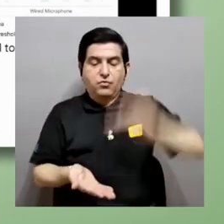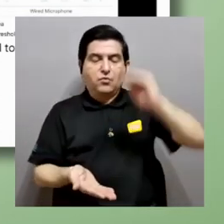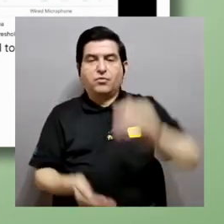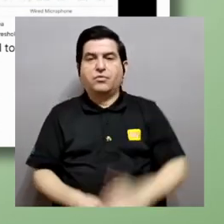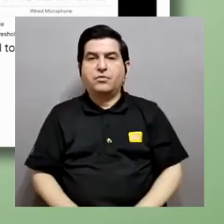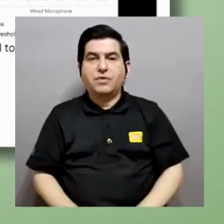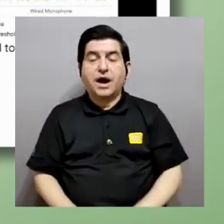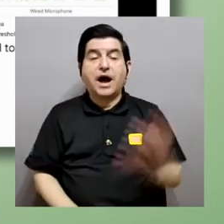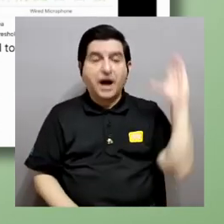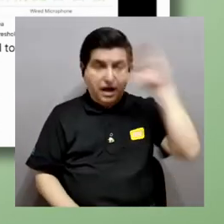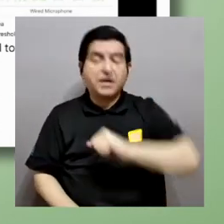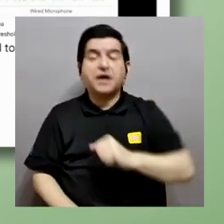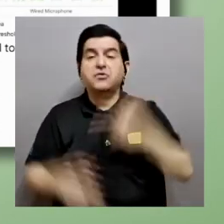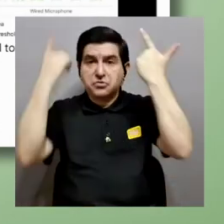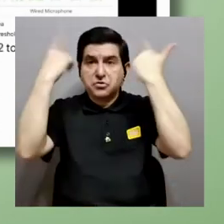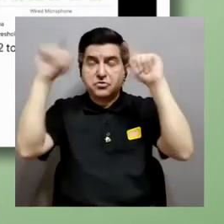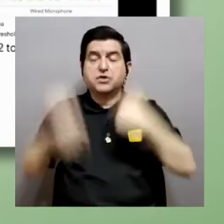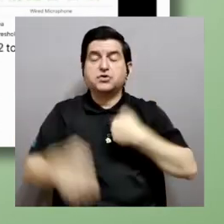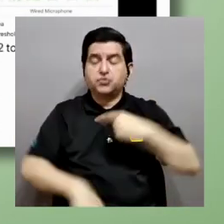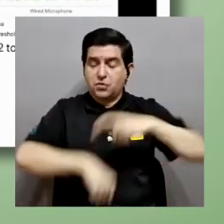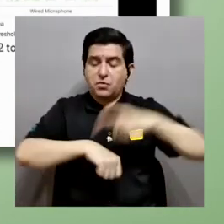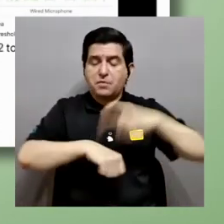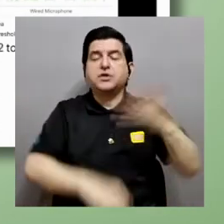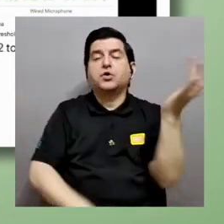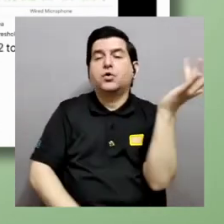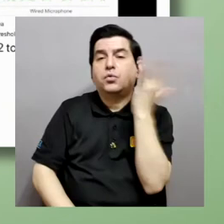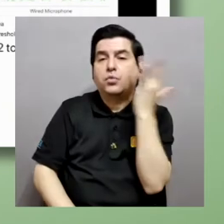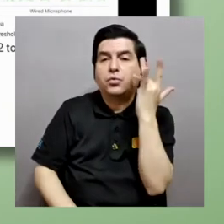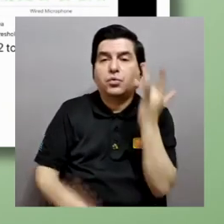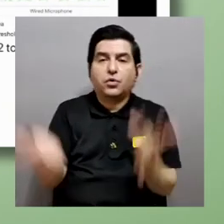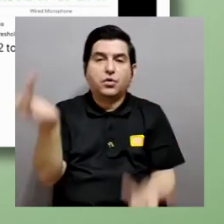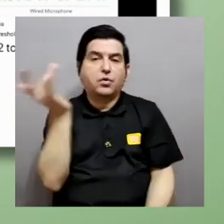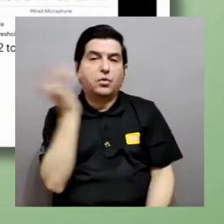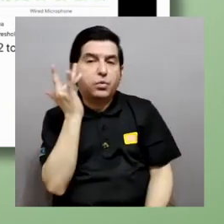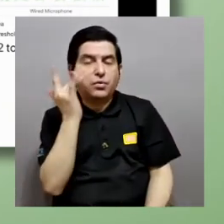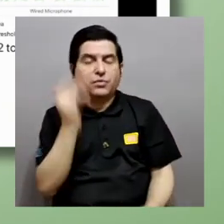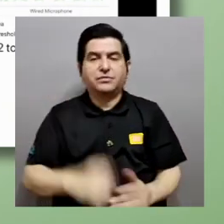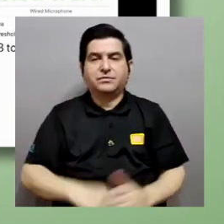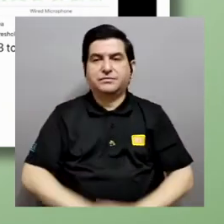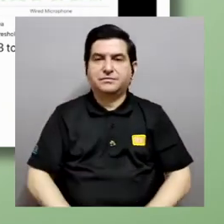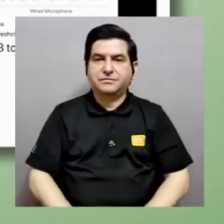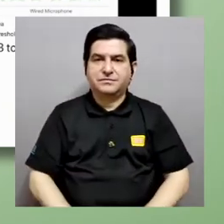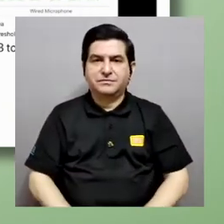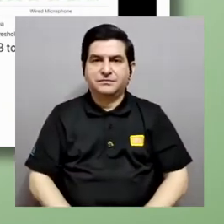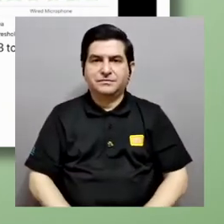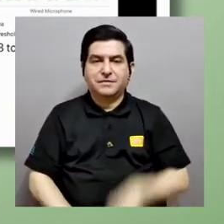indica que estamos detectando exitosamente cada vez que me toco la cara. Esto